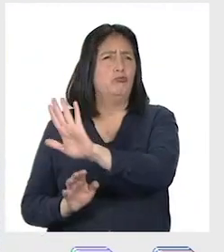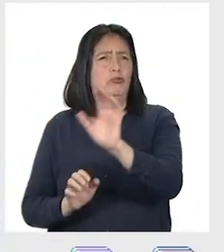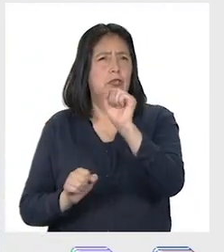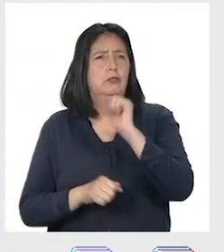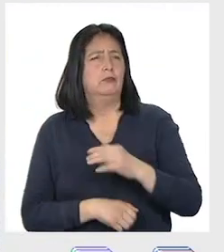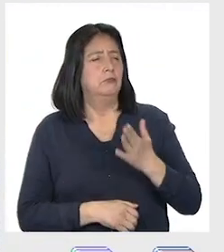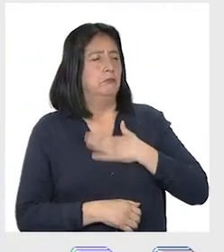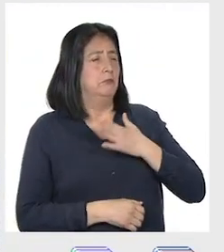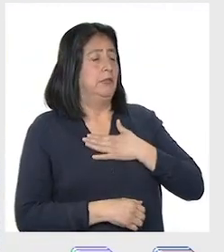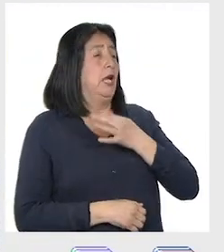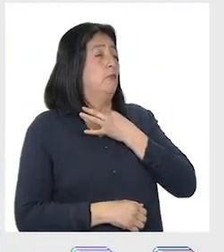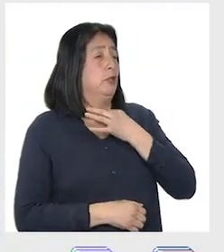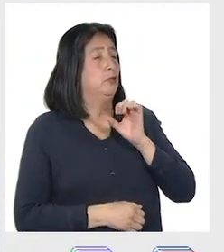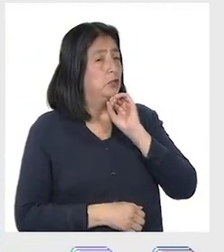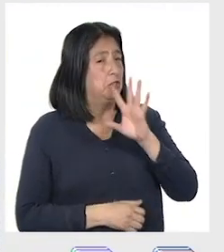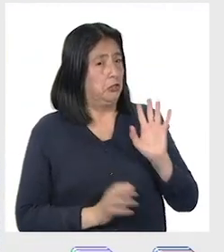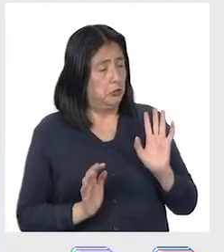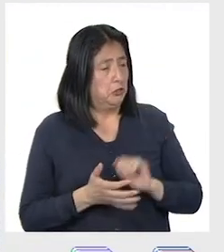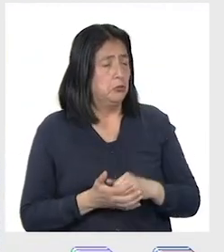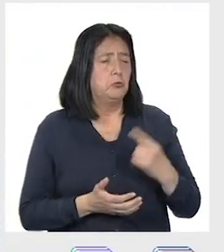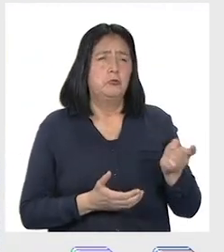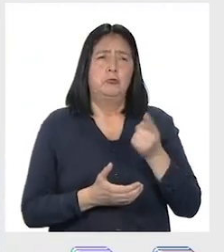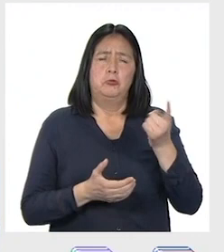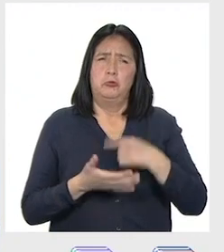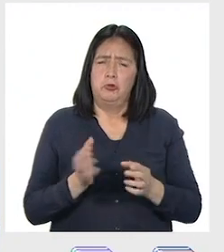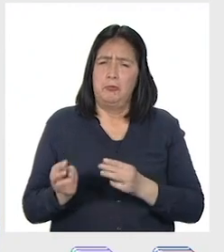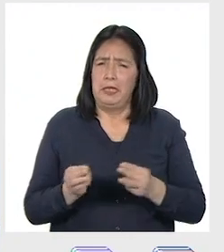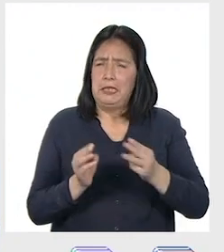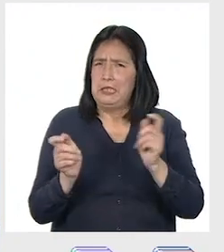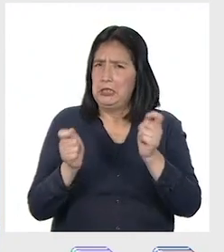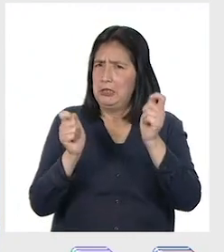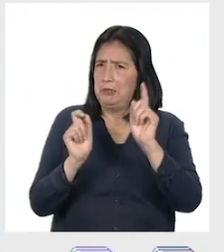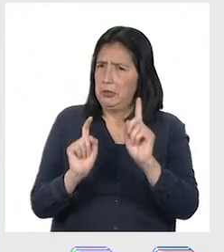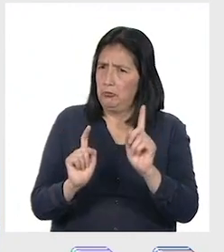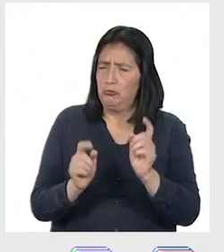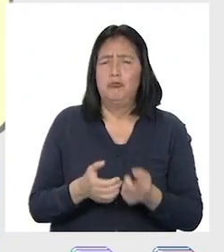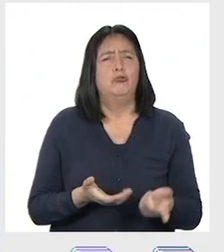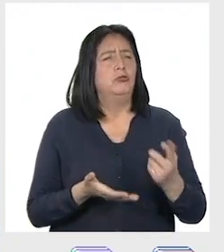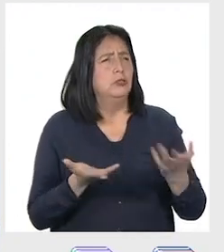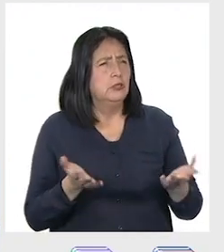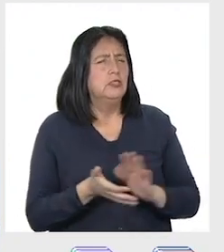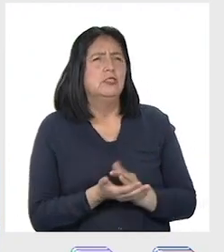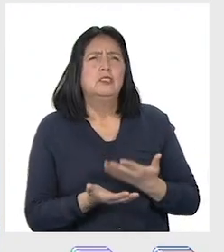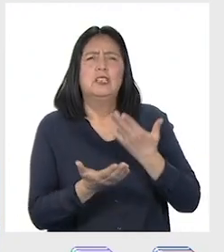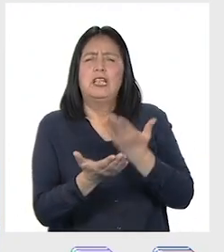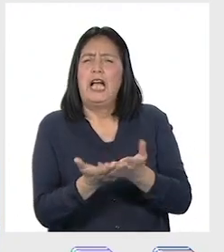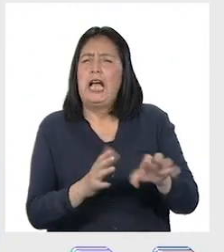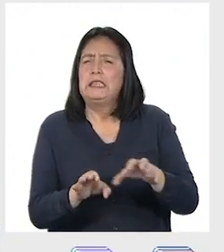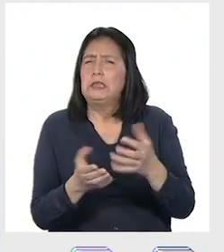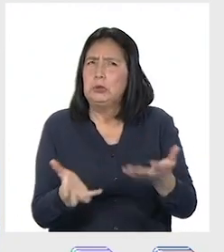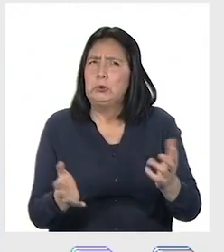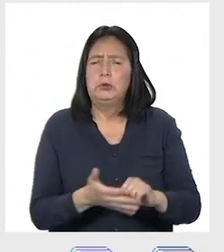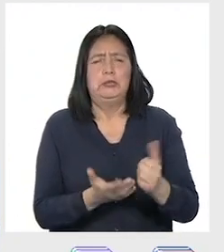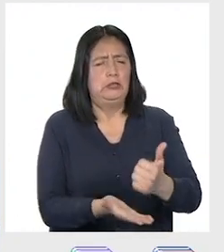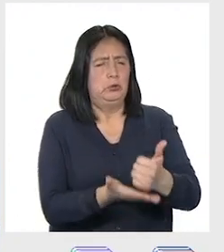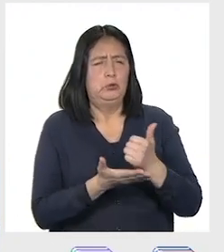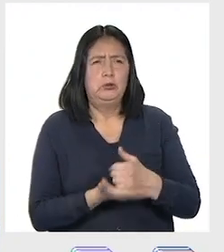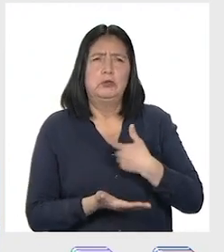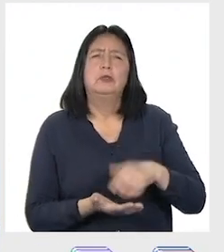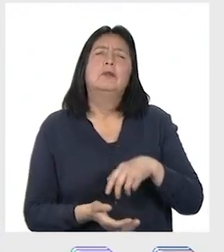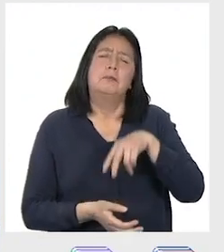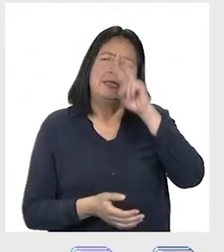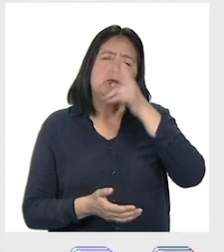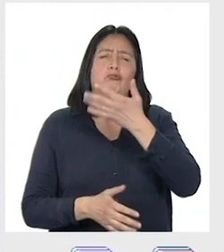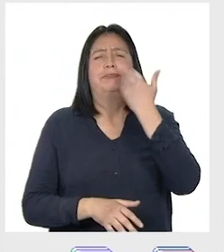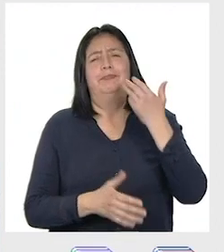Mi abuelo dice que no se trata solo de incorporar formas de celebrar, sino de plantear acciones que nos ayuden a ser un Perú